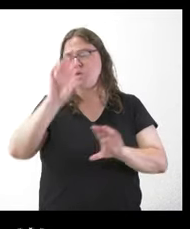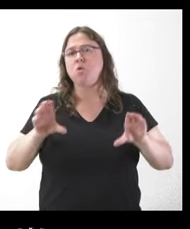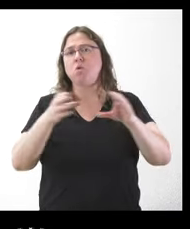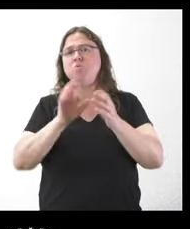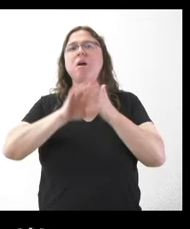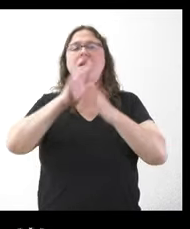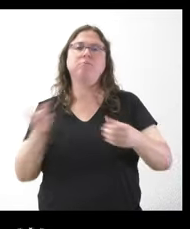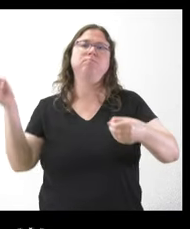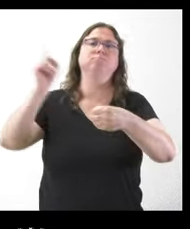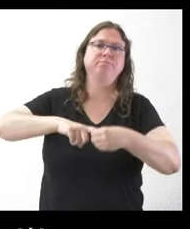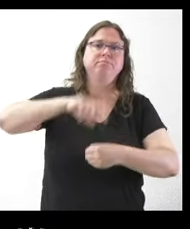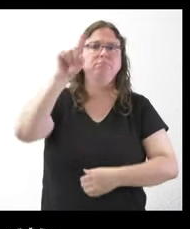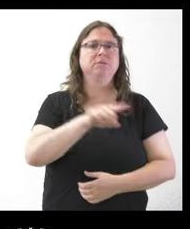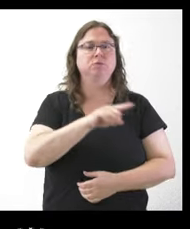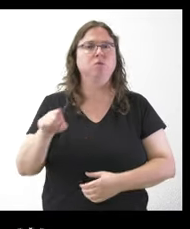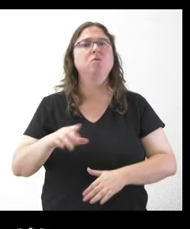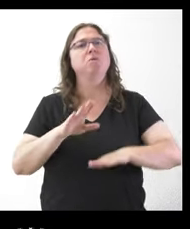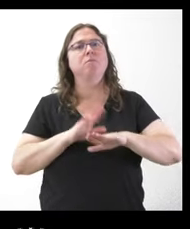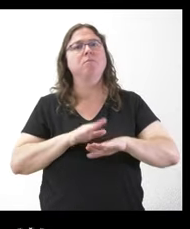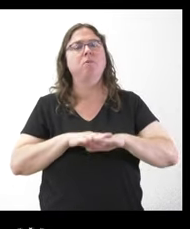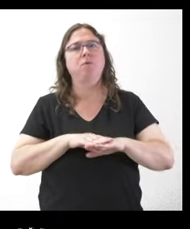adherir toda vez que, bueno, al final